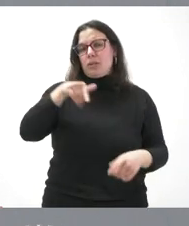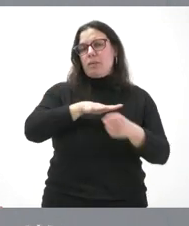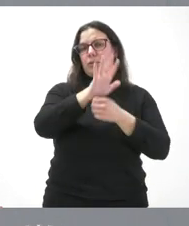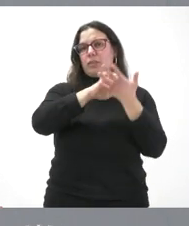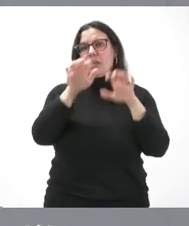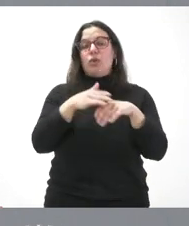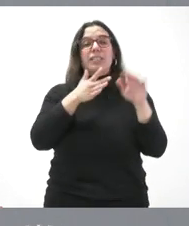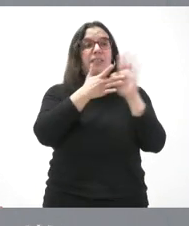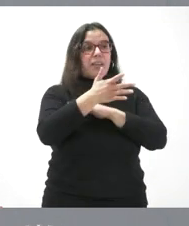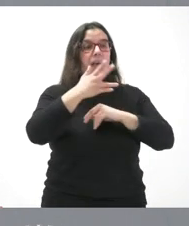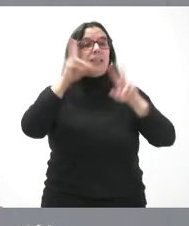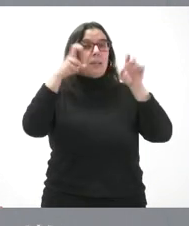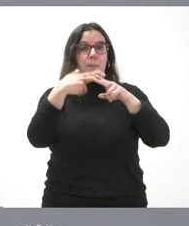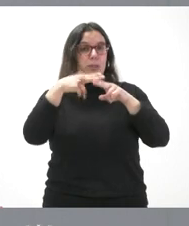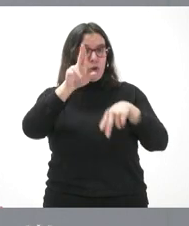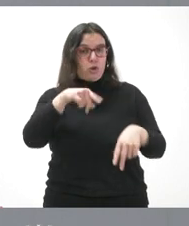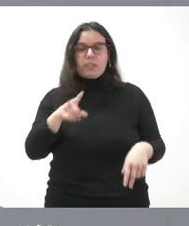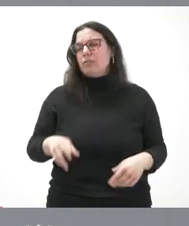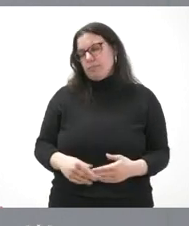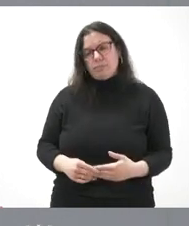Descarta motivo político, por lo tanto. Sí.